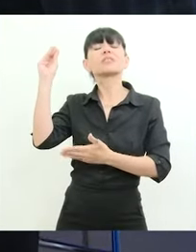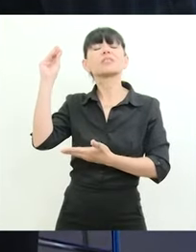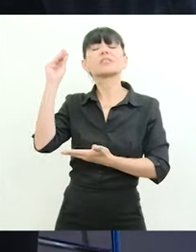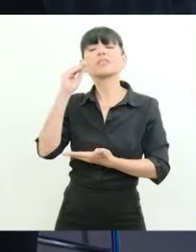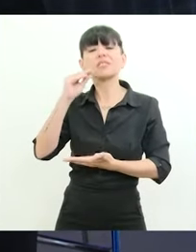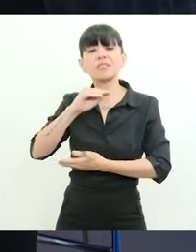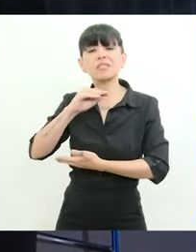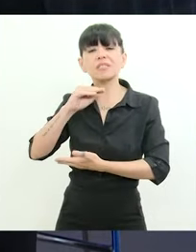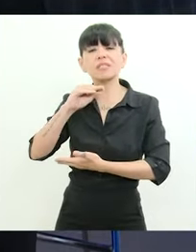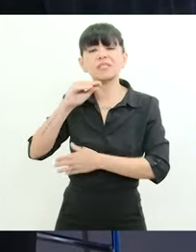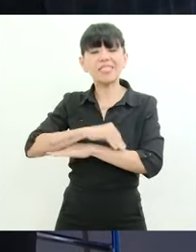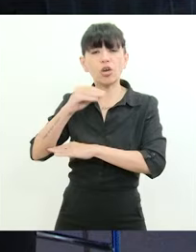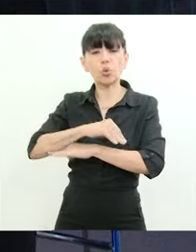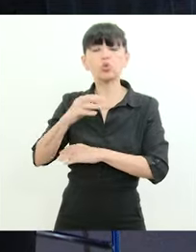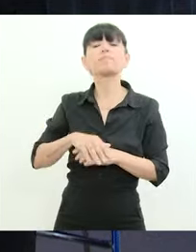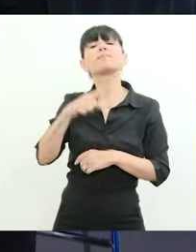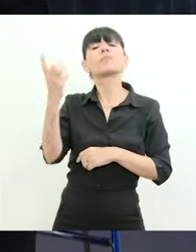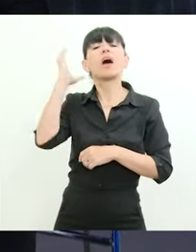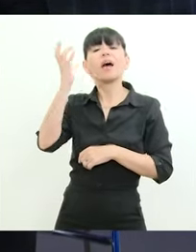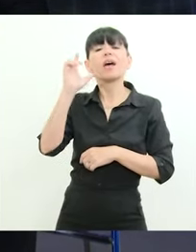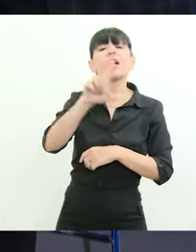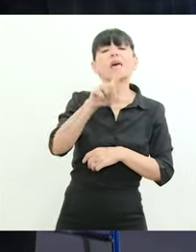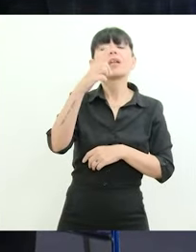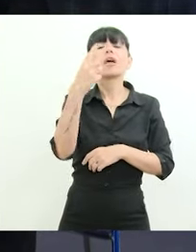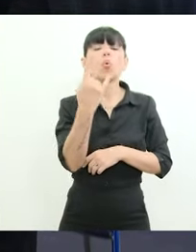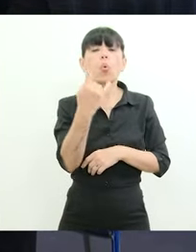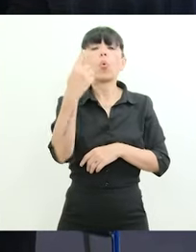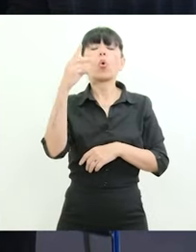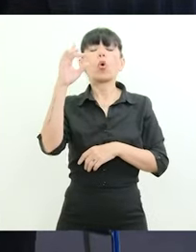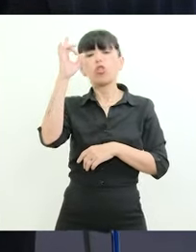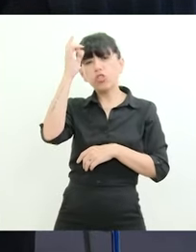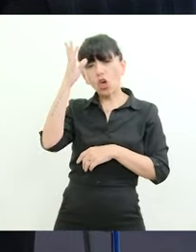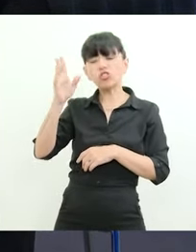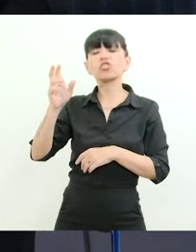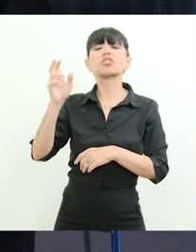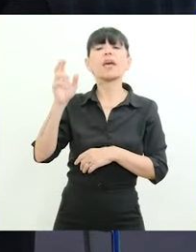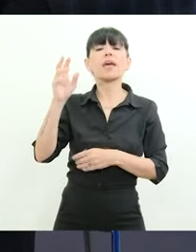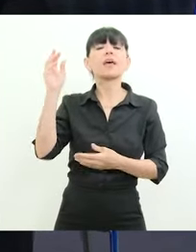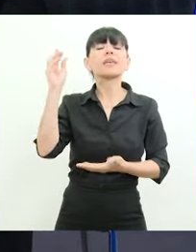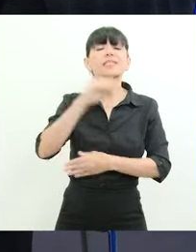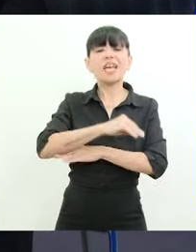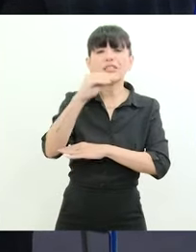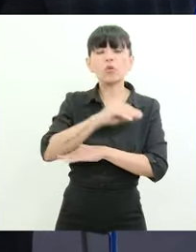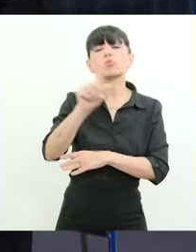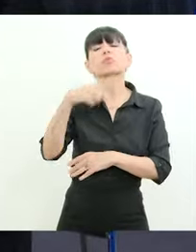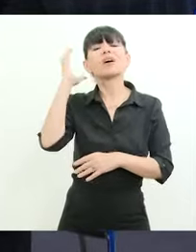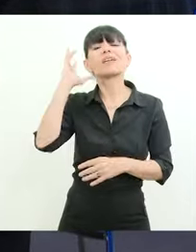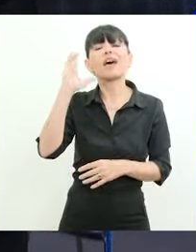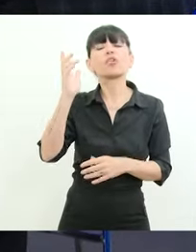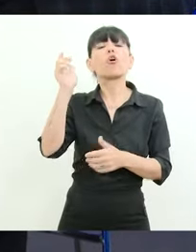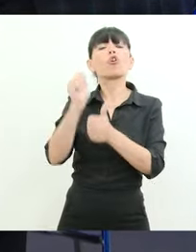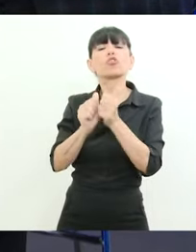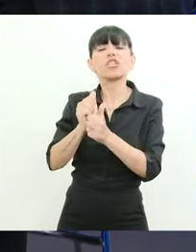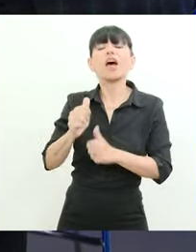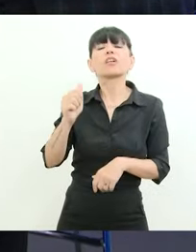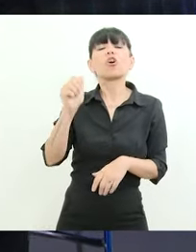perdón radio LU12 de Santa Cruz diario La Capital de Santa Fe radio Rosario 3